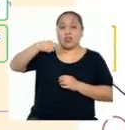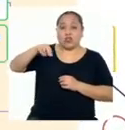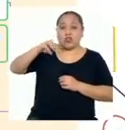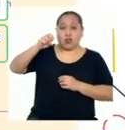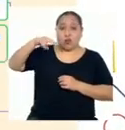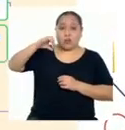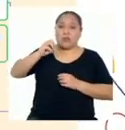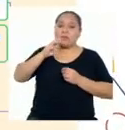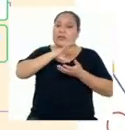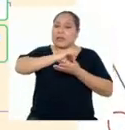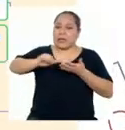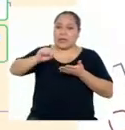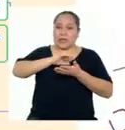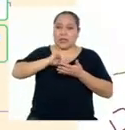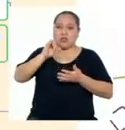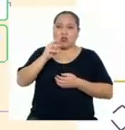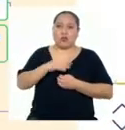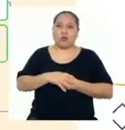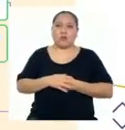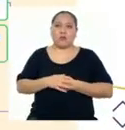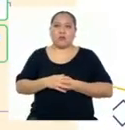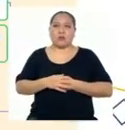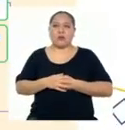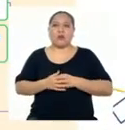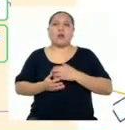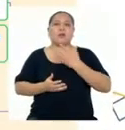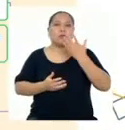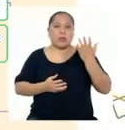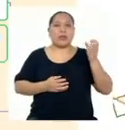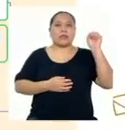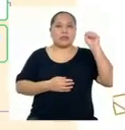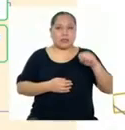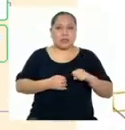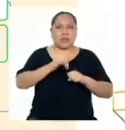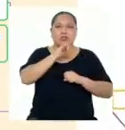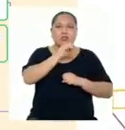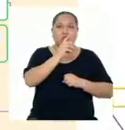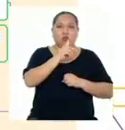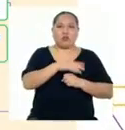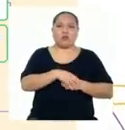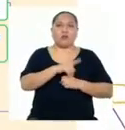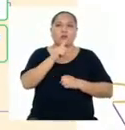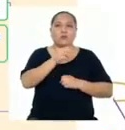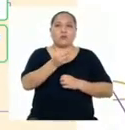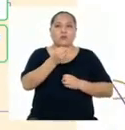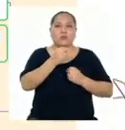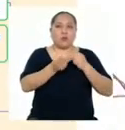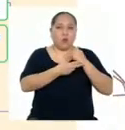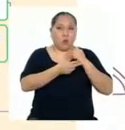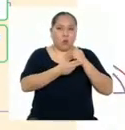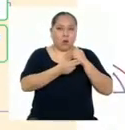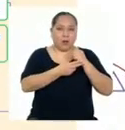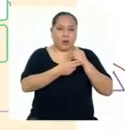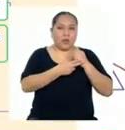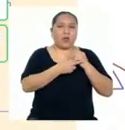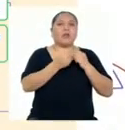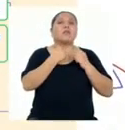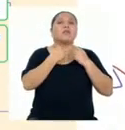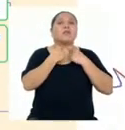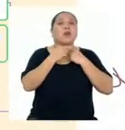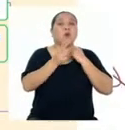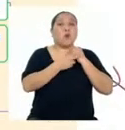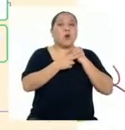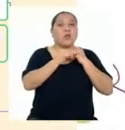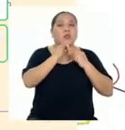yodo. Ok, en la columna de suficiencia de yodo se ve que hay reservas tiroideas de yodo. Entonces,